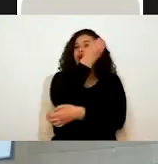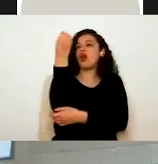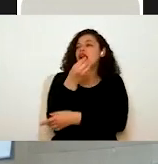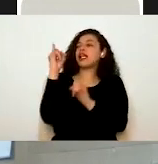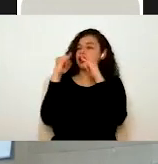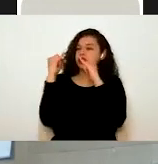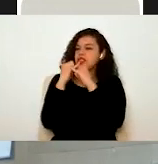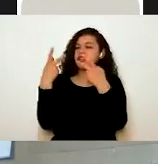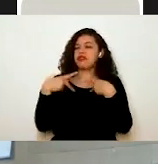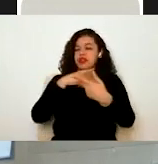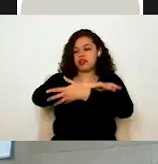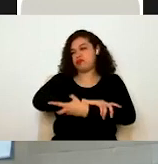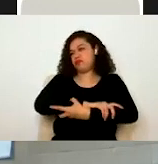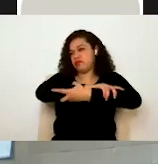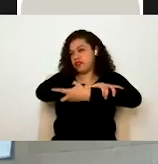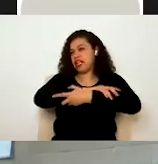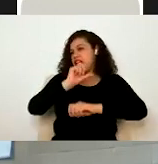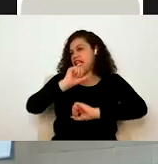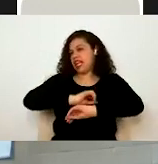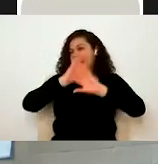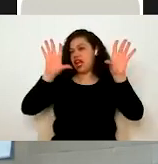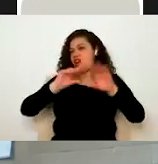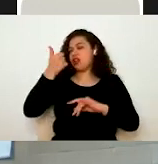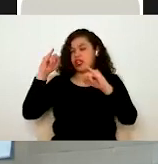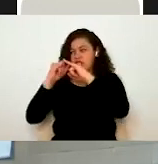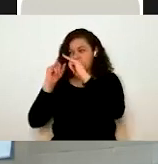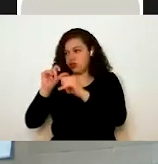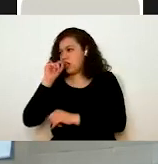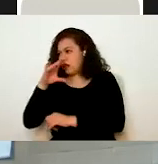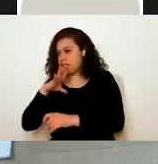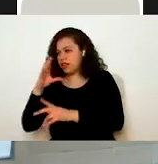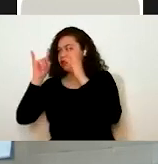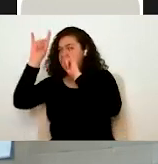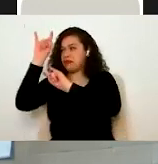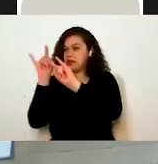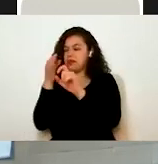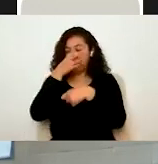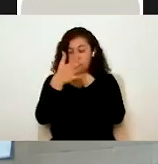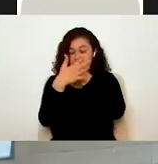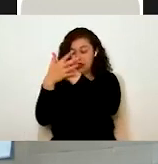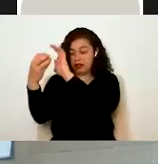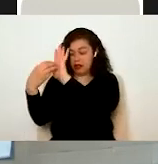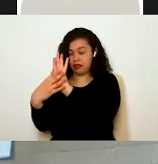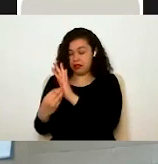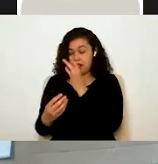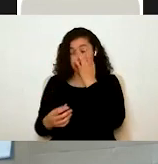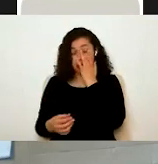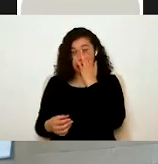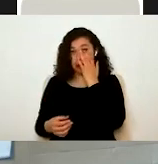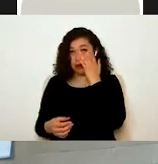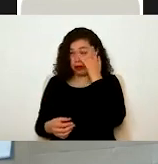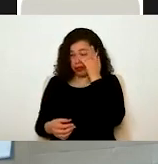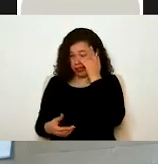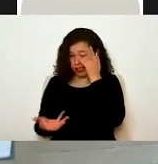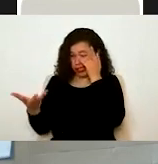aliados y por supuesto que otras dependencias, convocatorias que se generen y transmisiones en vivo que en